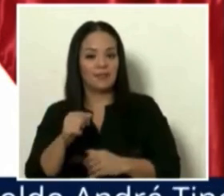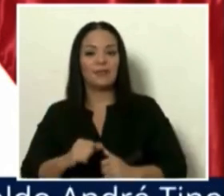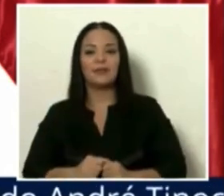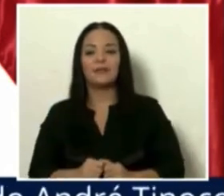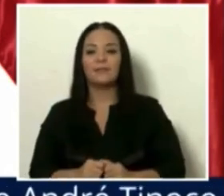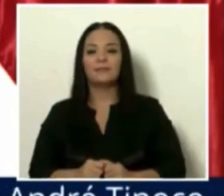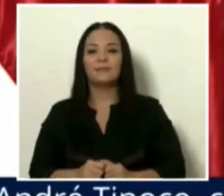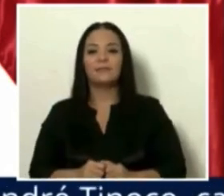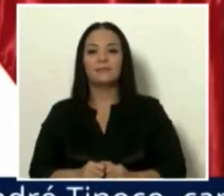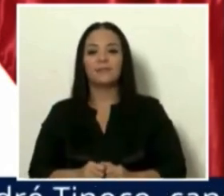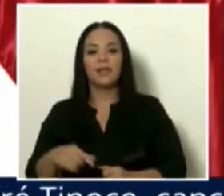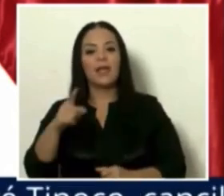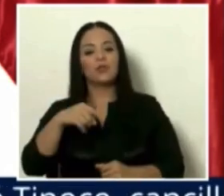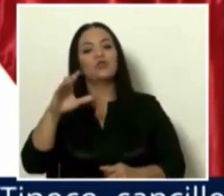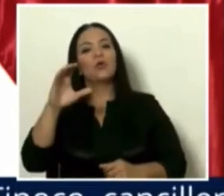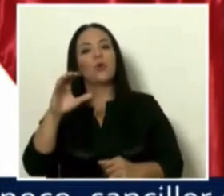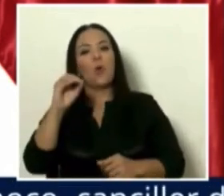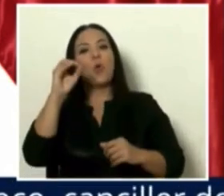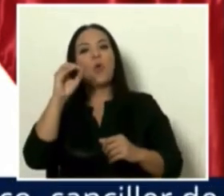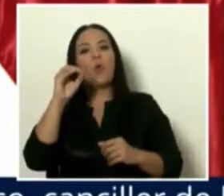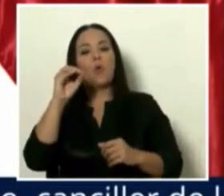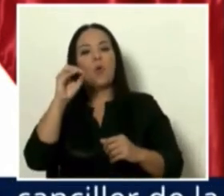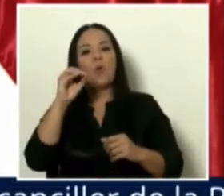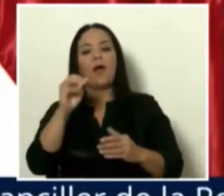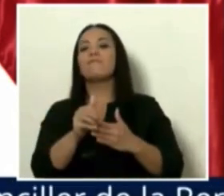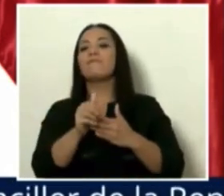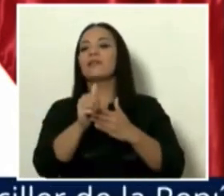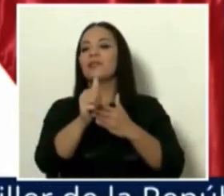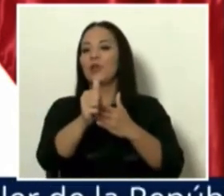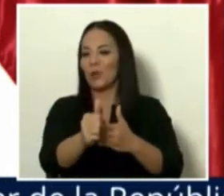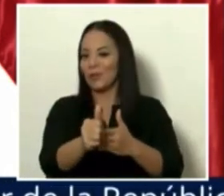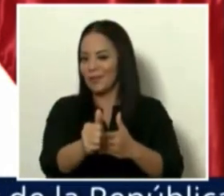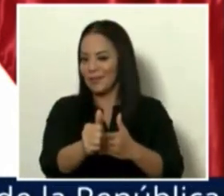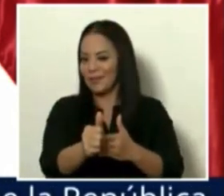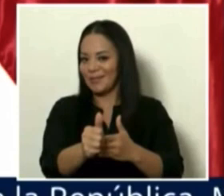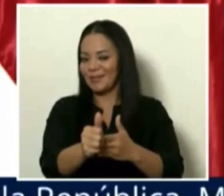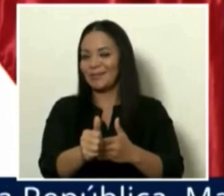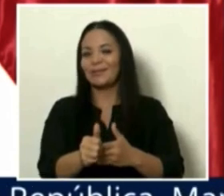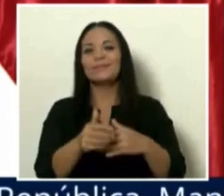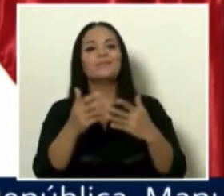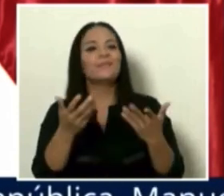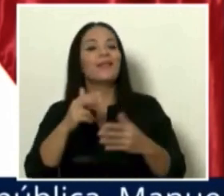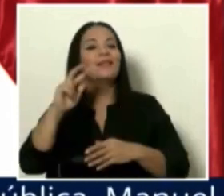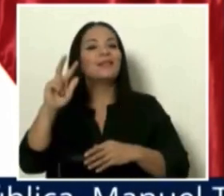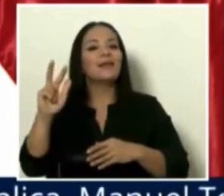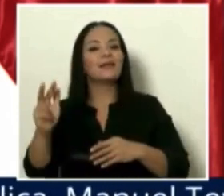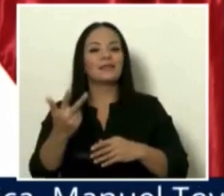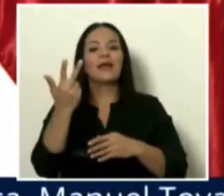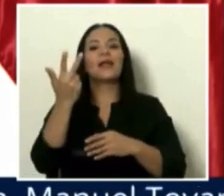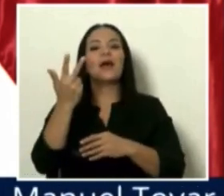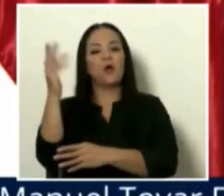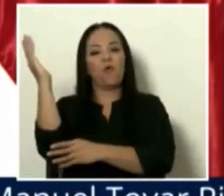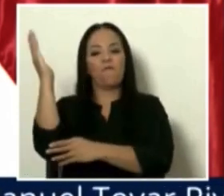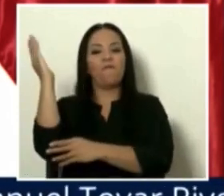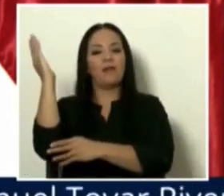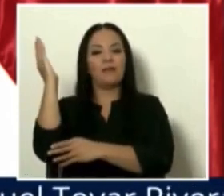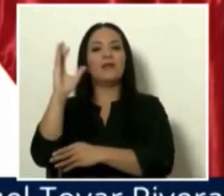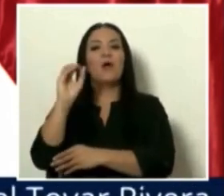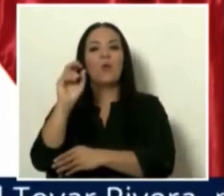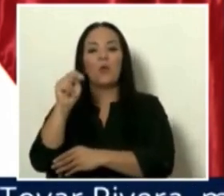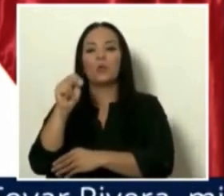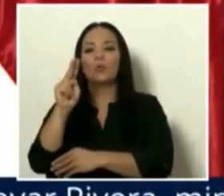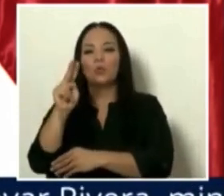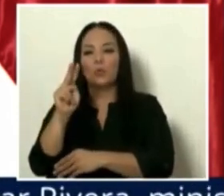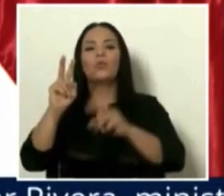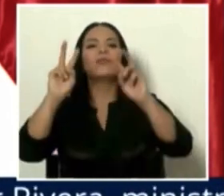co-anficiones, nada menos y nada más, de la tercera conferencia de las Naciones Unidas sobre el